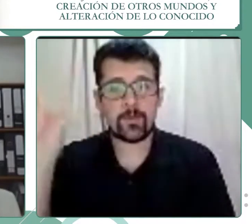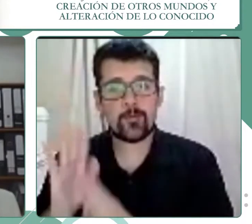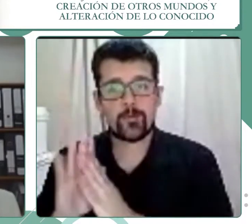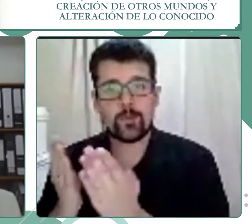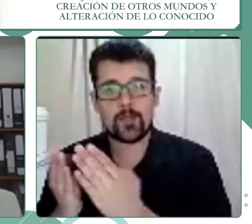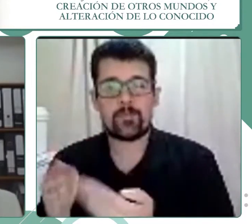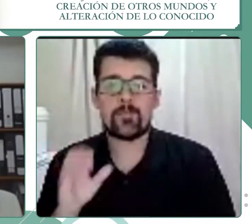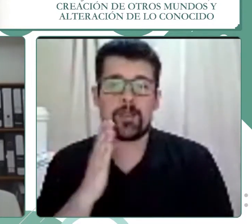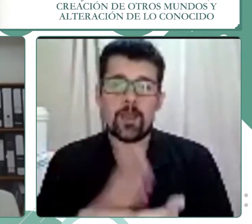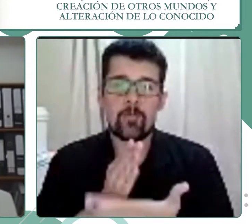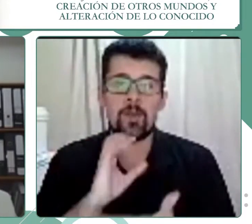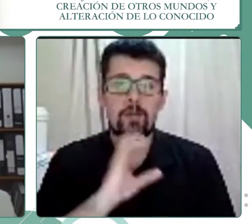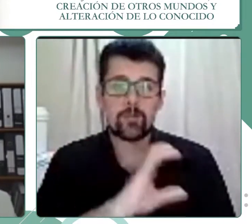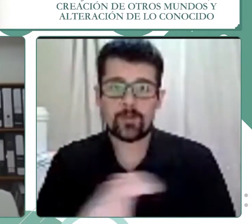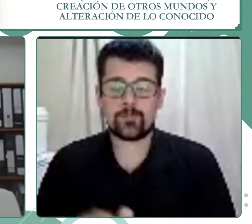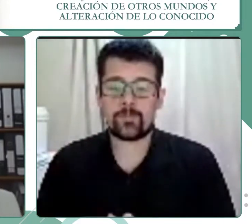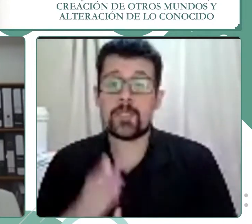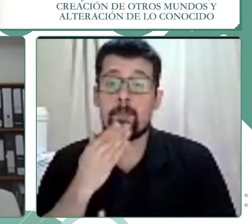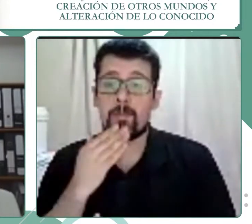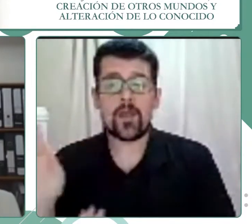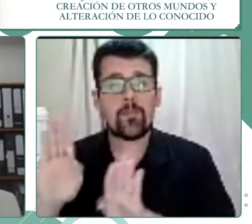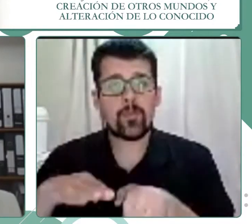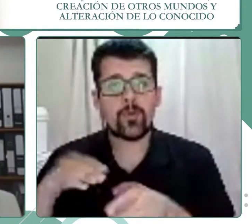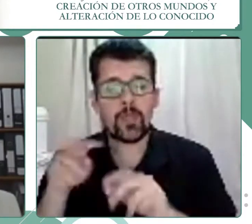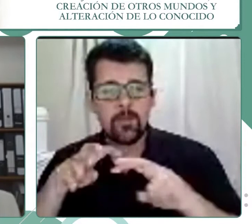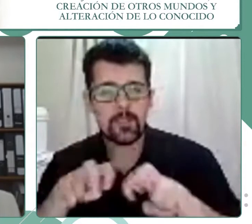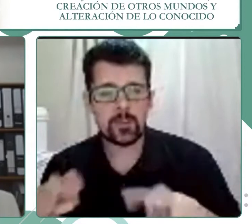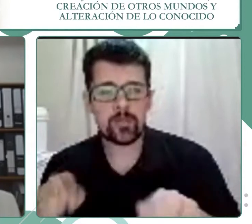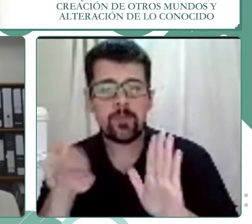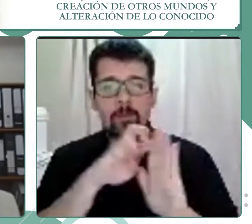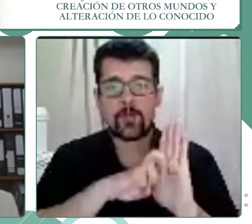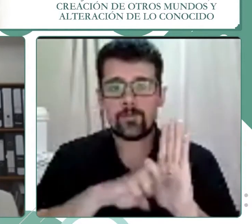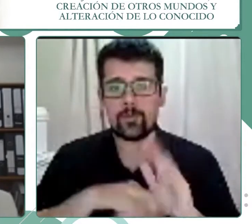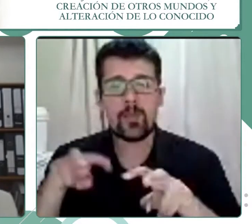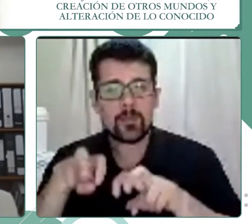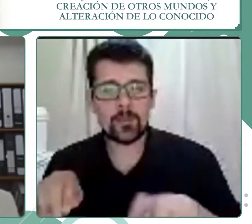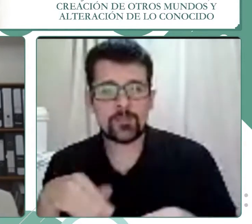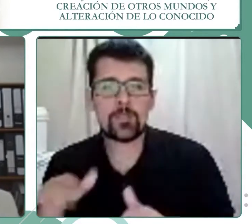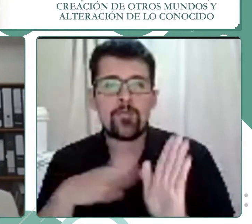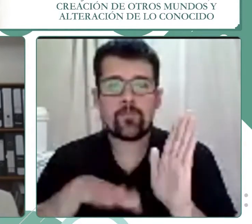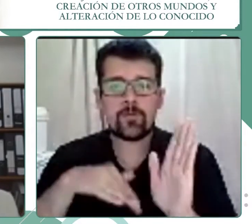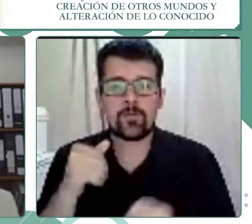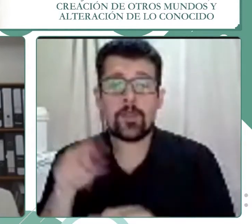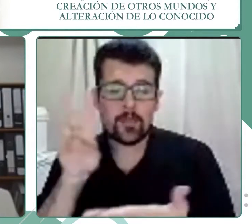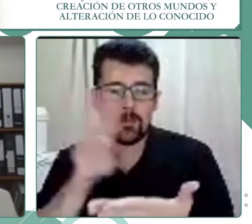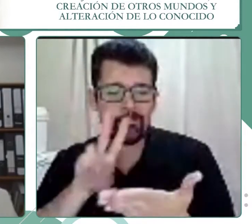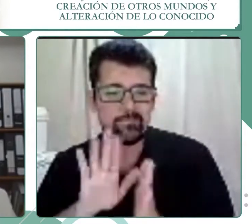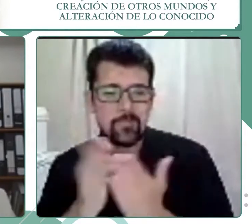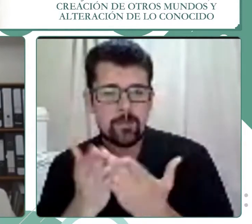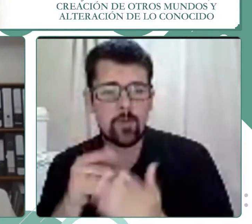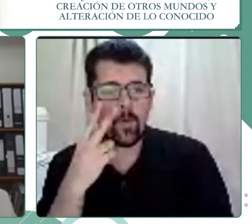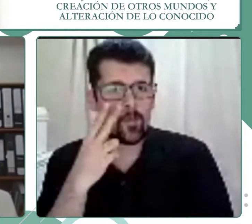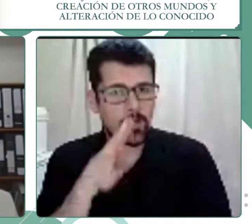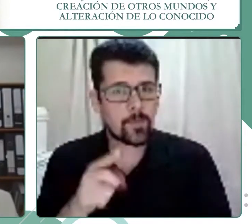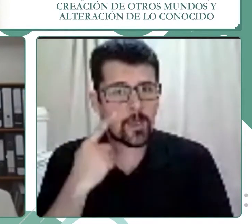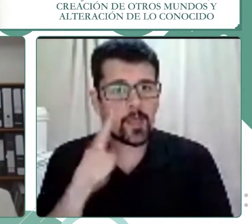rural. Además es co-investigadora del proyecto de investigación fondo del libro que lee, una mirada al tejido